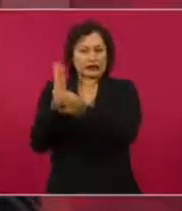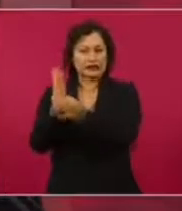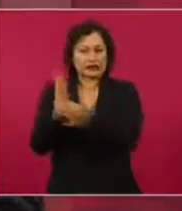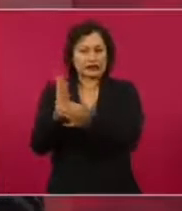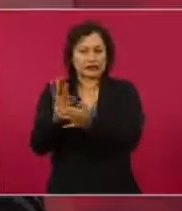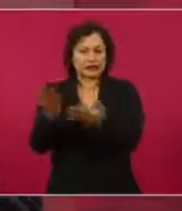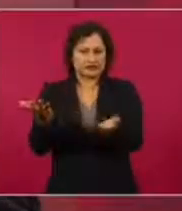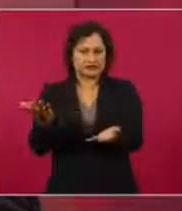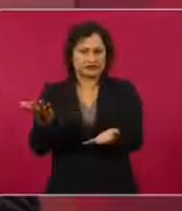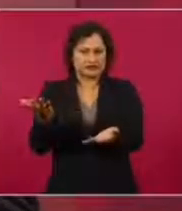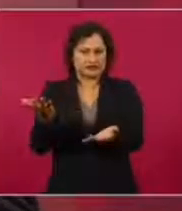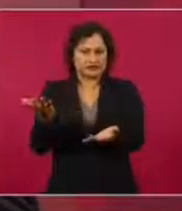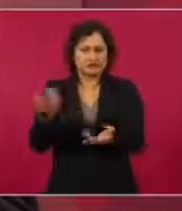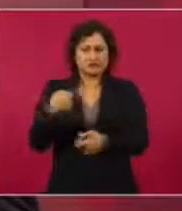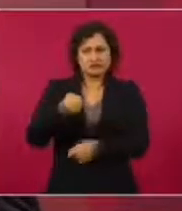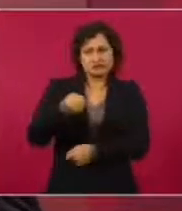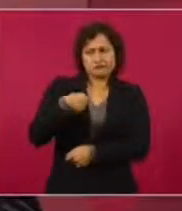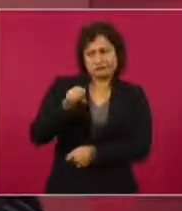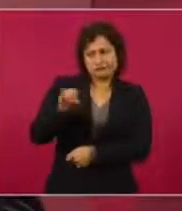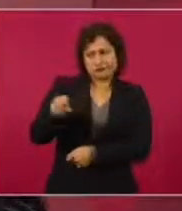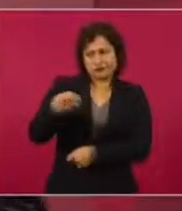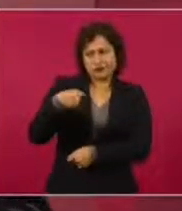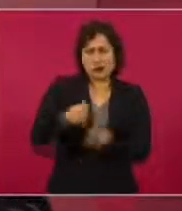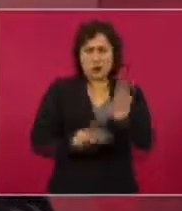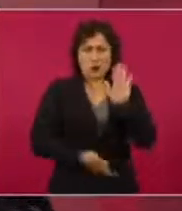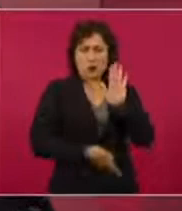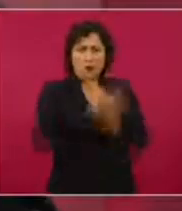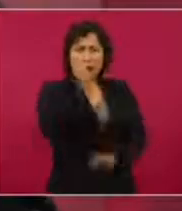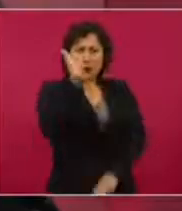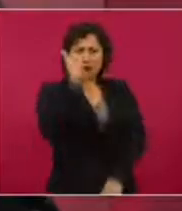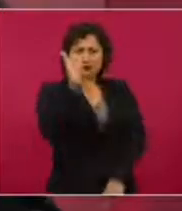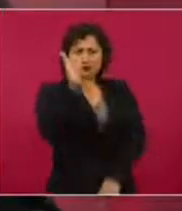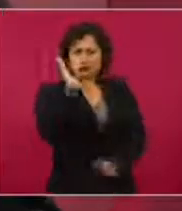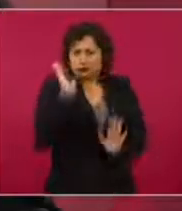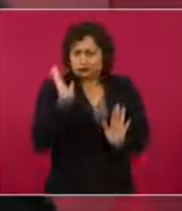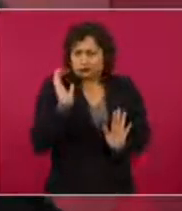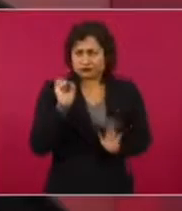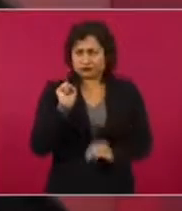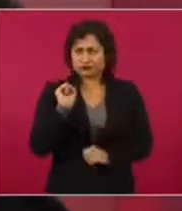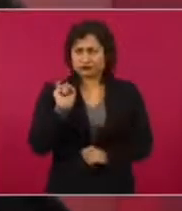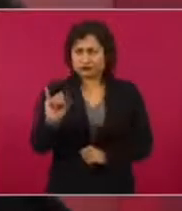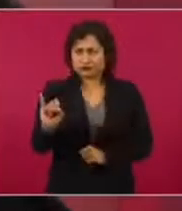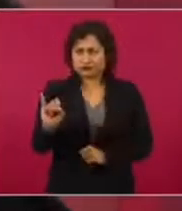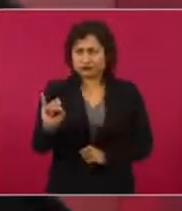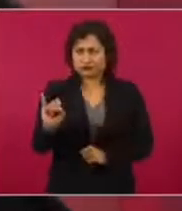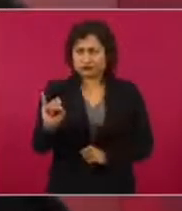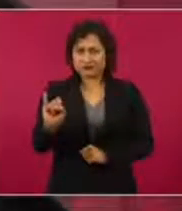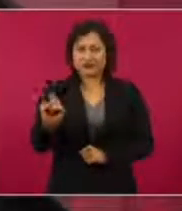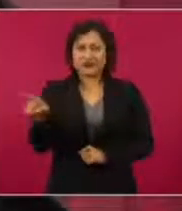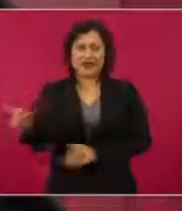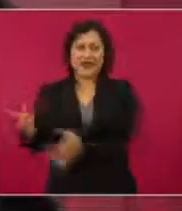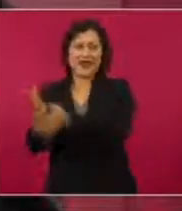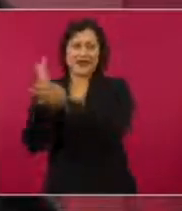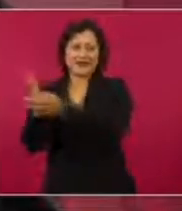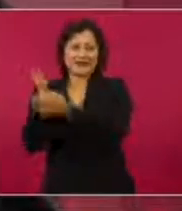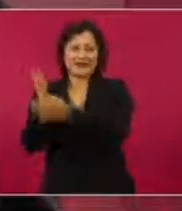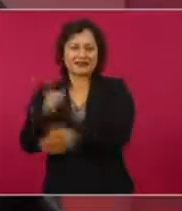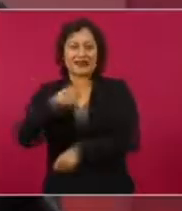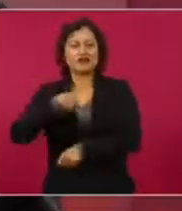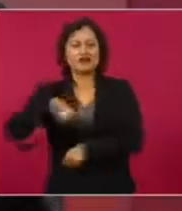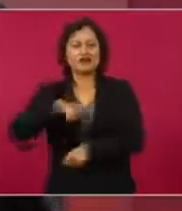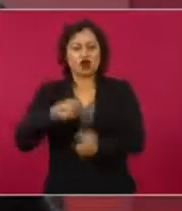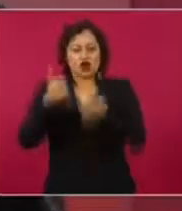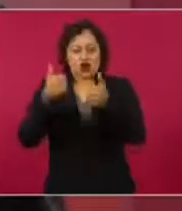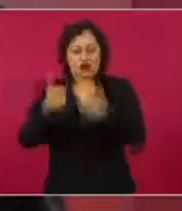sí, claro, yo me voy y nosotros nos quedamos. Pues sí, sí se van a